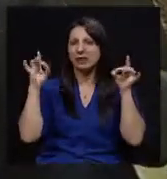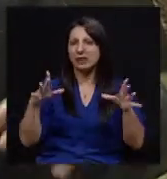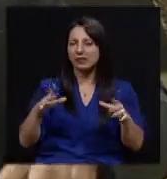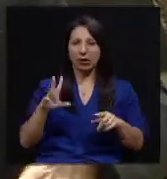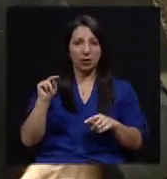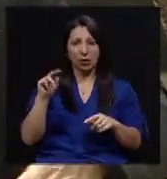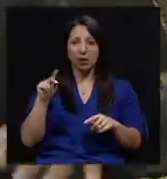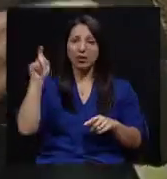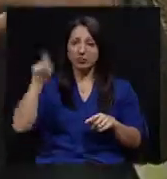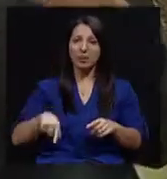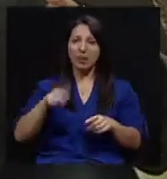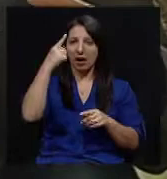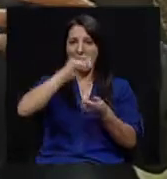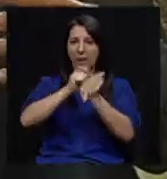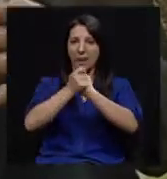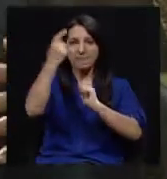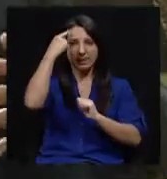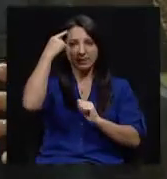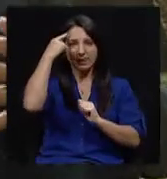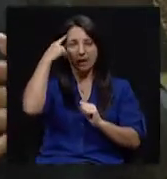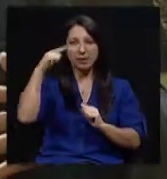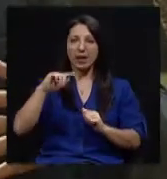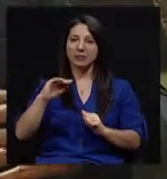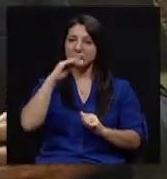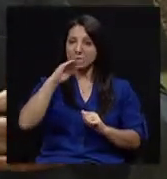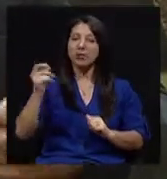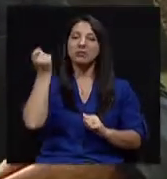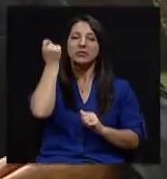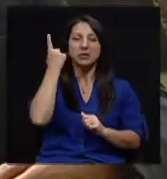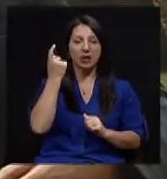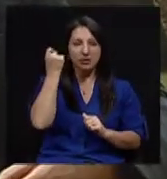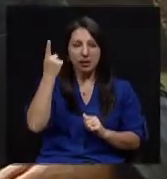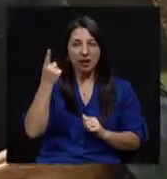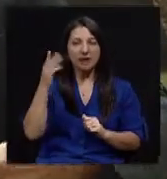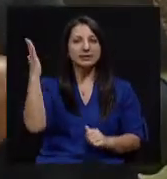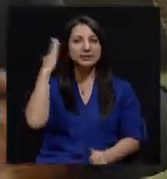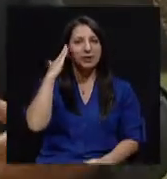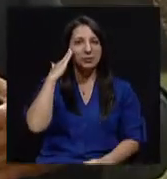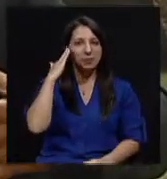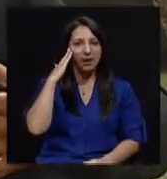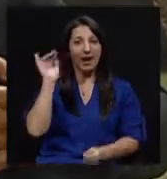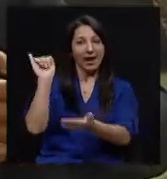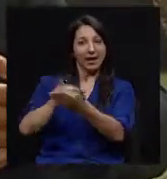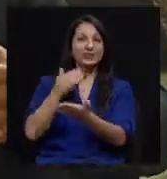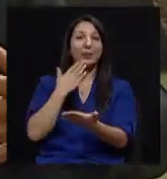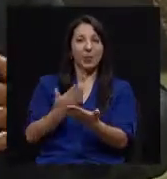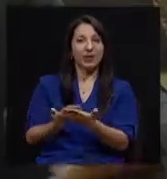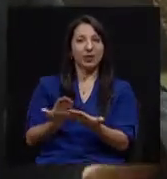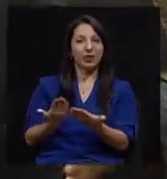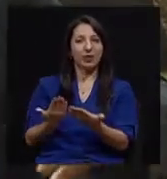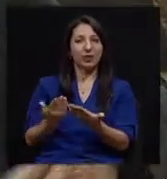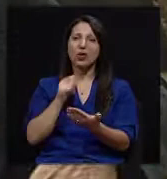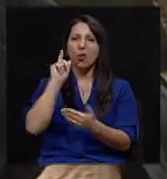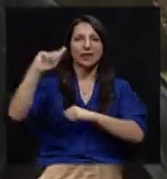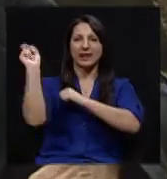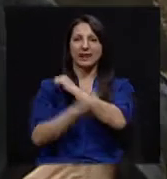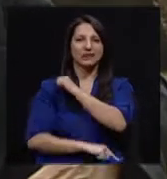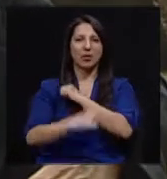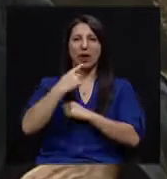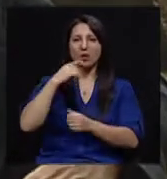deberíamos cambiar la mentalidad para que el muchacho entienda y sepa que eso es bueno, que no es un castigo que el doctor le está